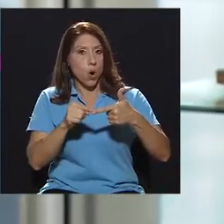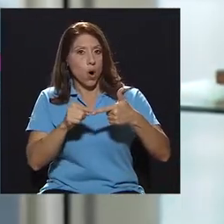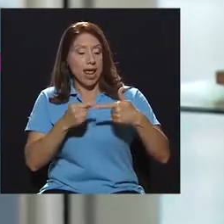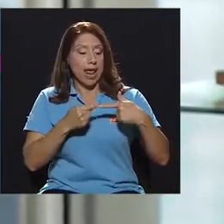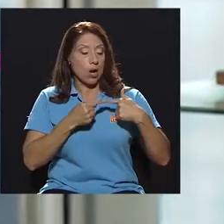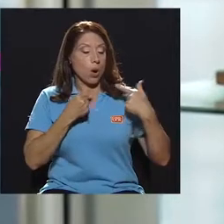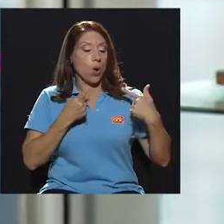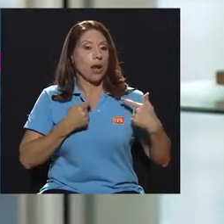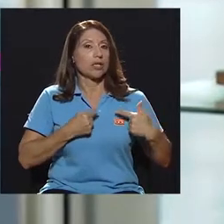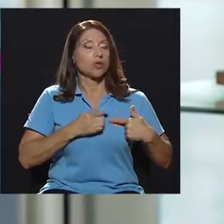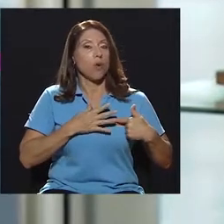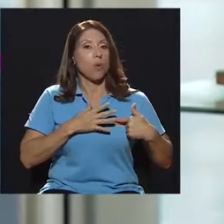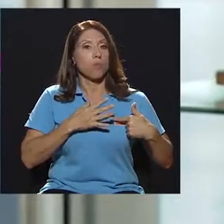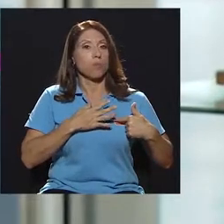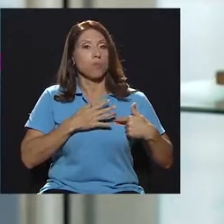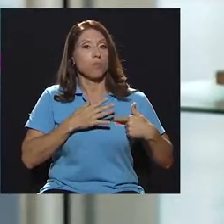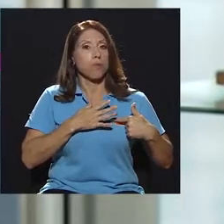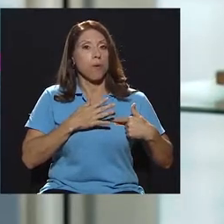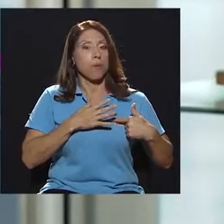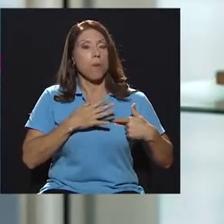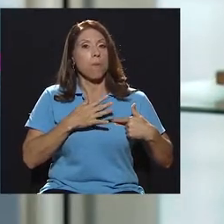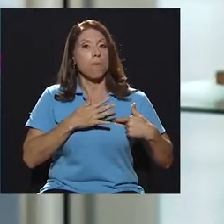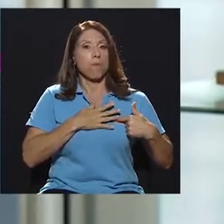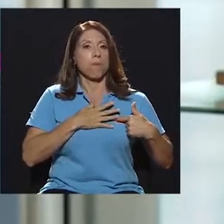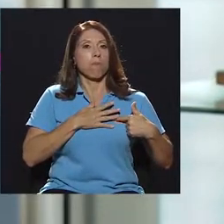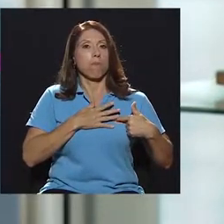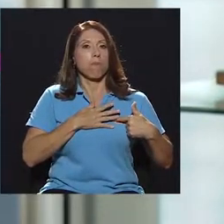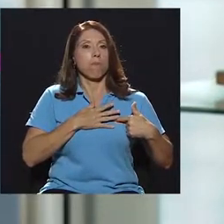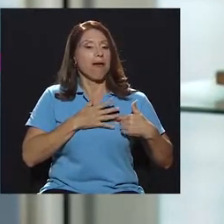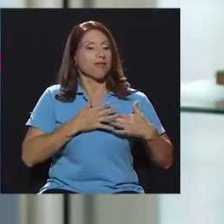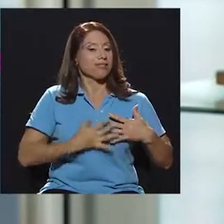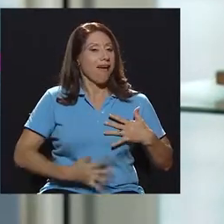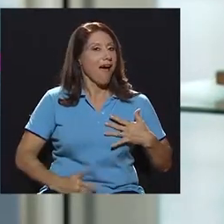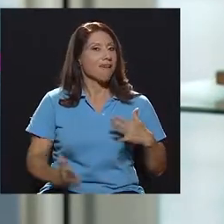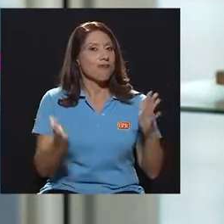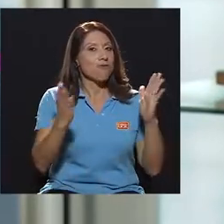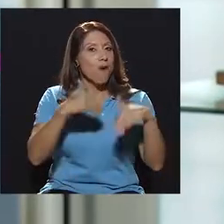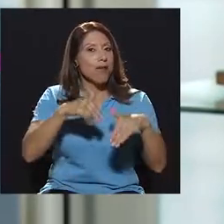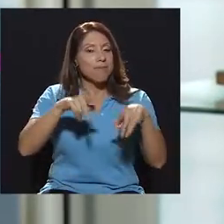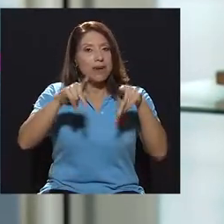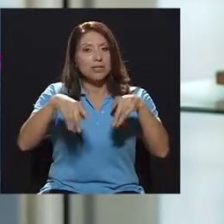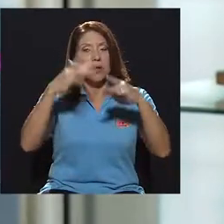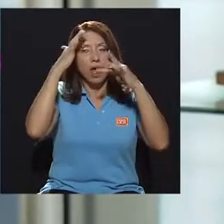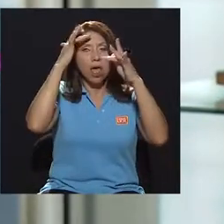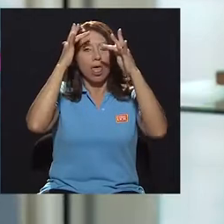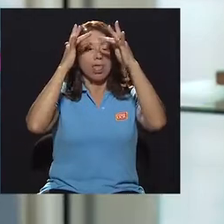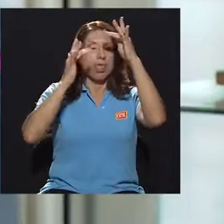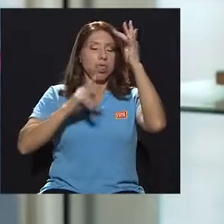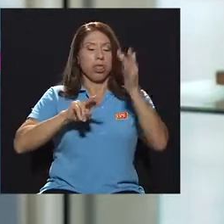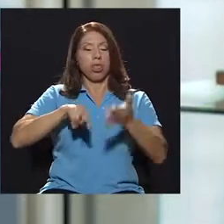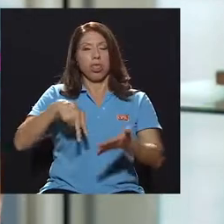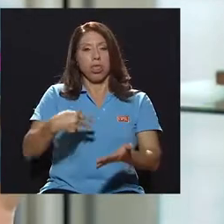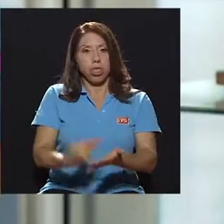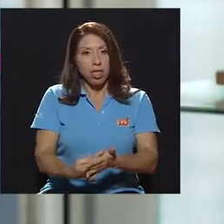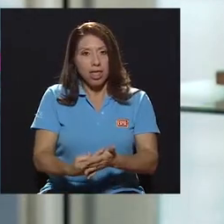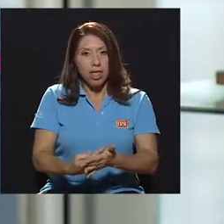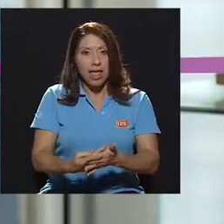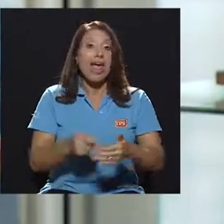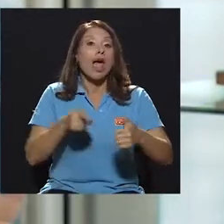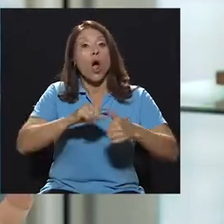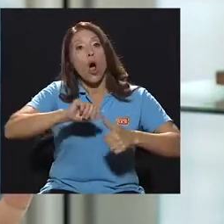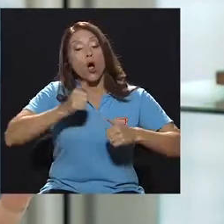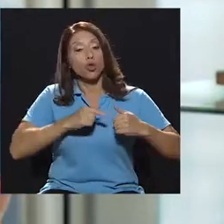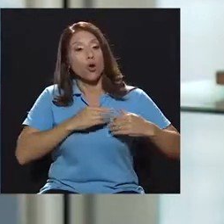sangre y la persona cae desmayada. En el infarto la persona todavía se mantiene despierta, con ciertos